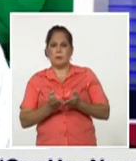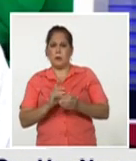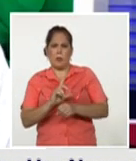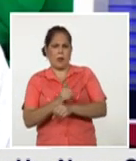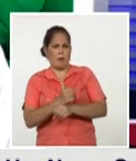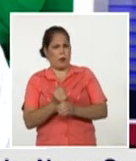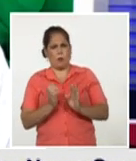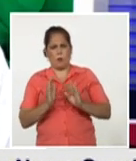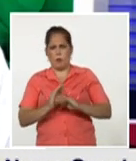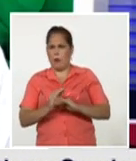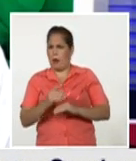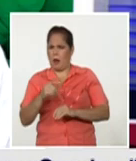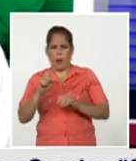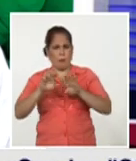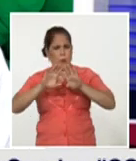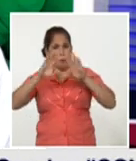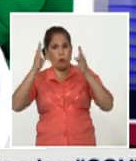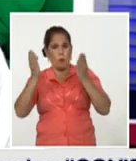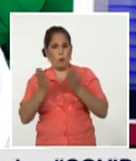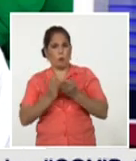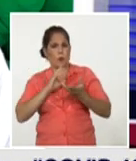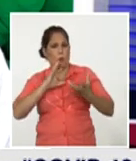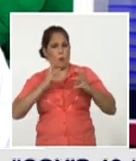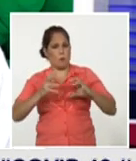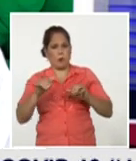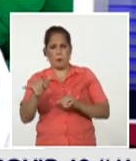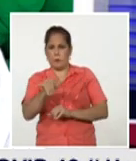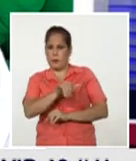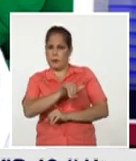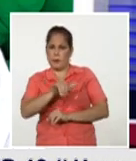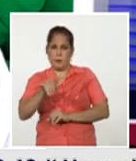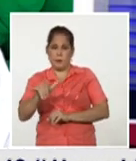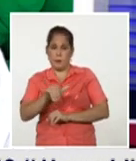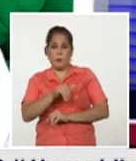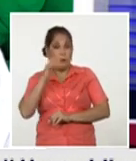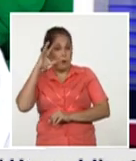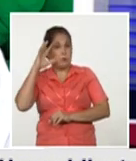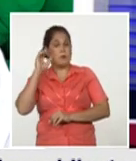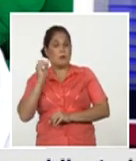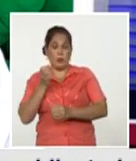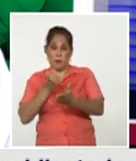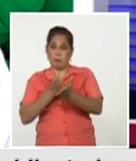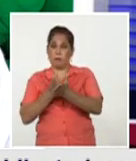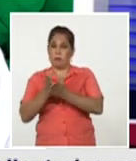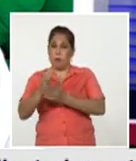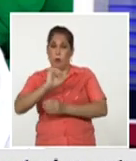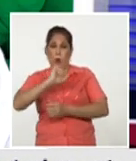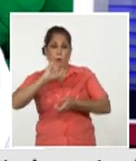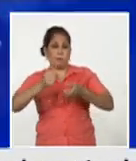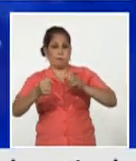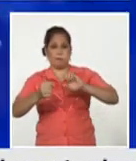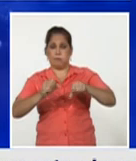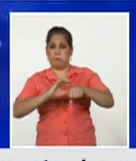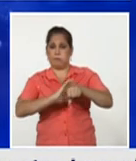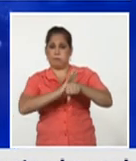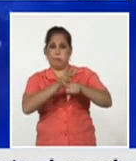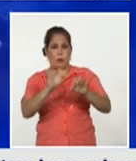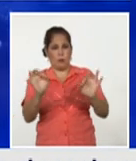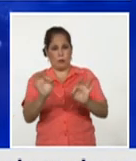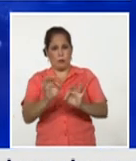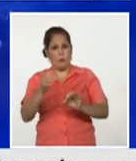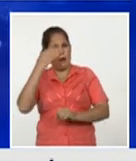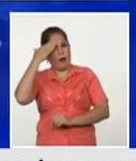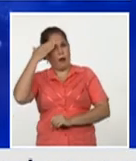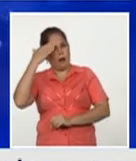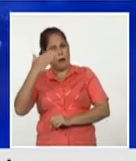realmente muy complejo cifras muy elevadas que evidencia que todavía no se logra el control de la transmisión agradecemos toda